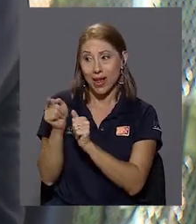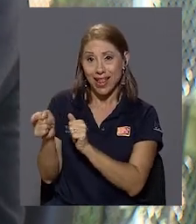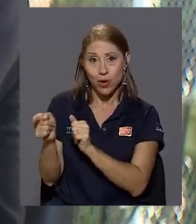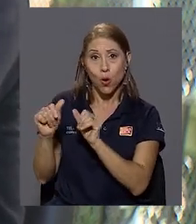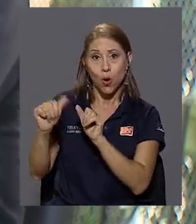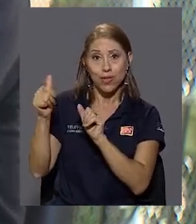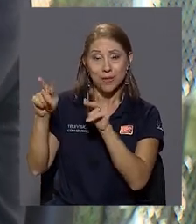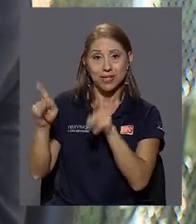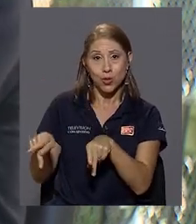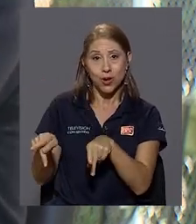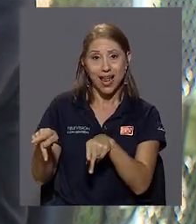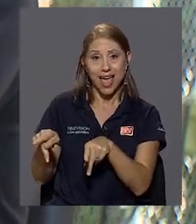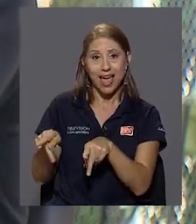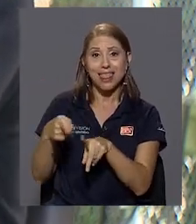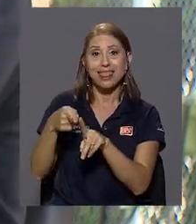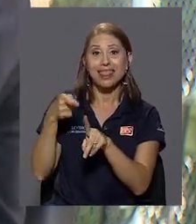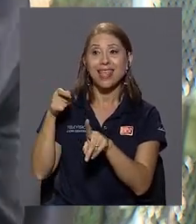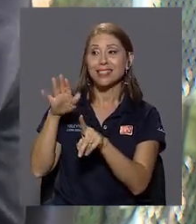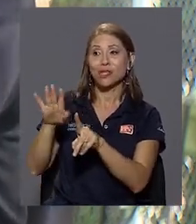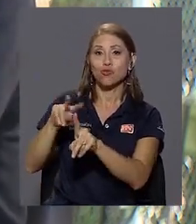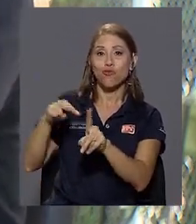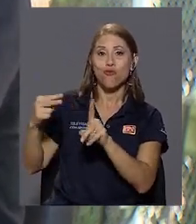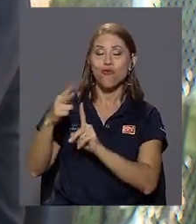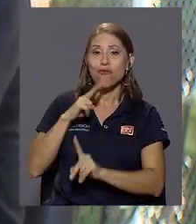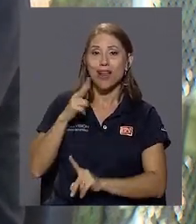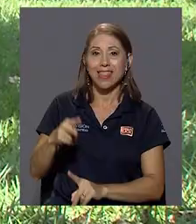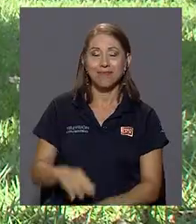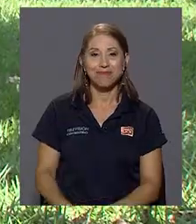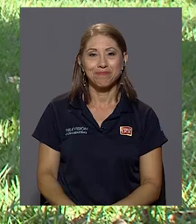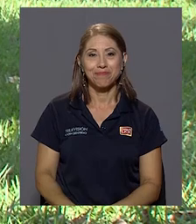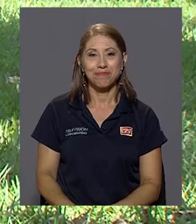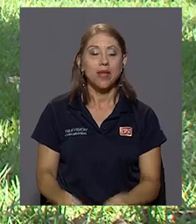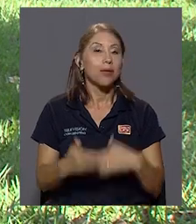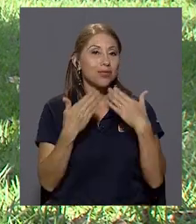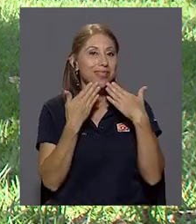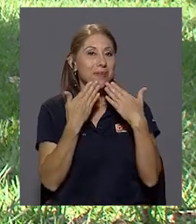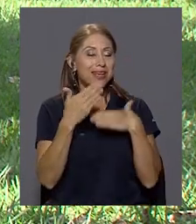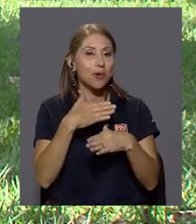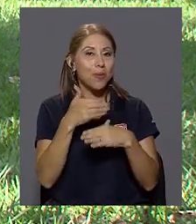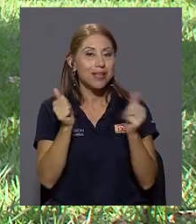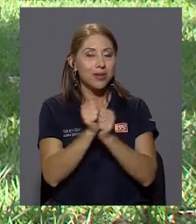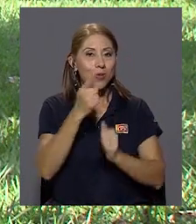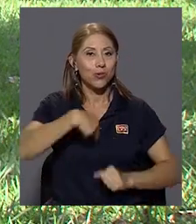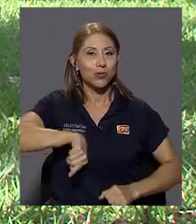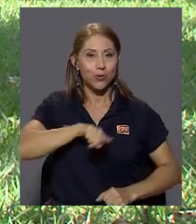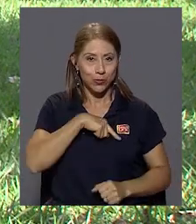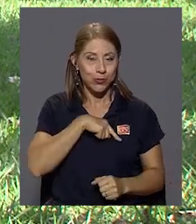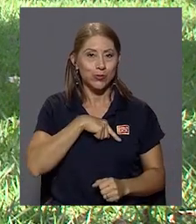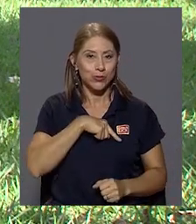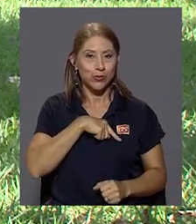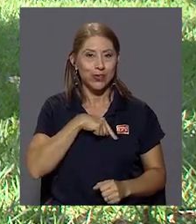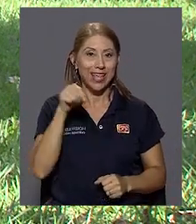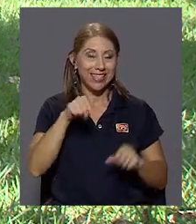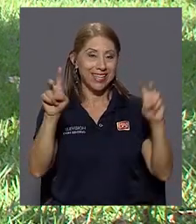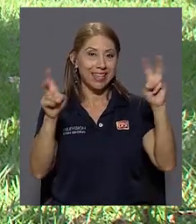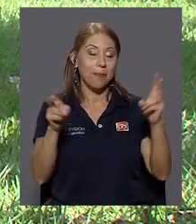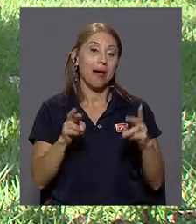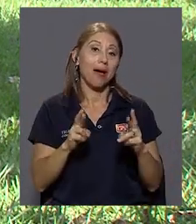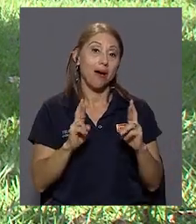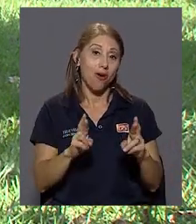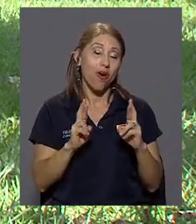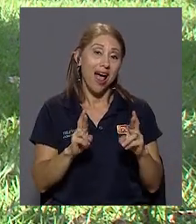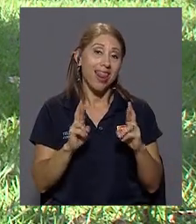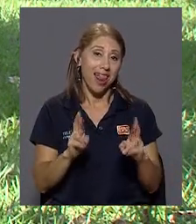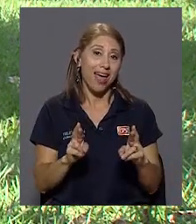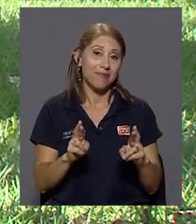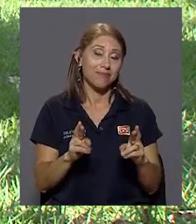el otro desde la realidad que el otro está viviendo. Muchísimas gracias por compartir con nosotros este tema,